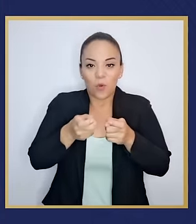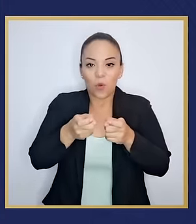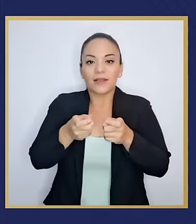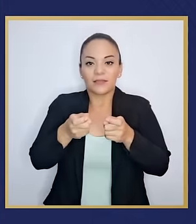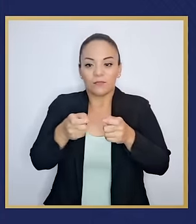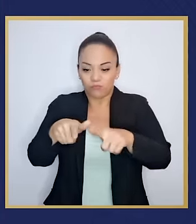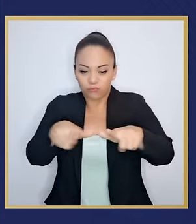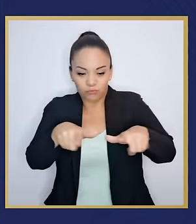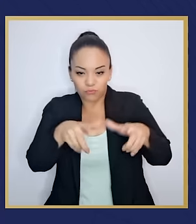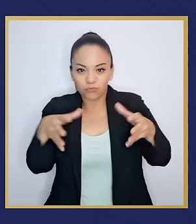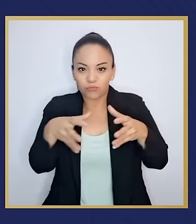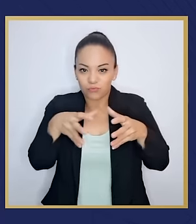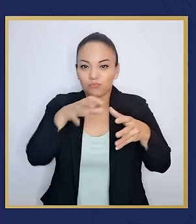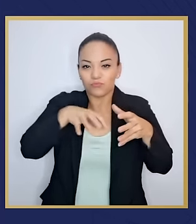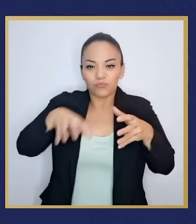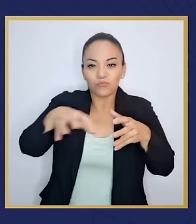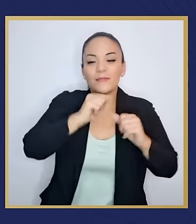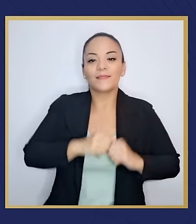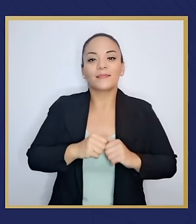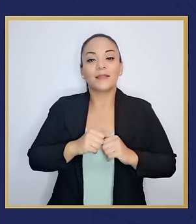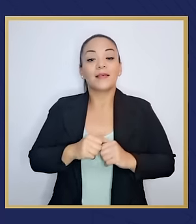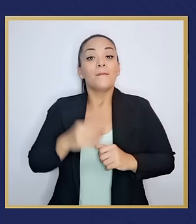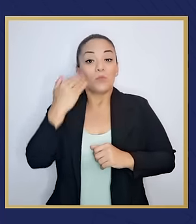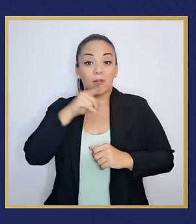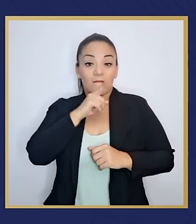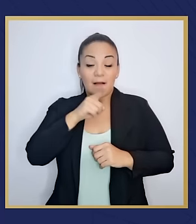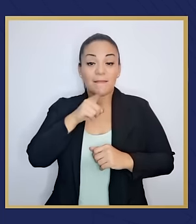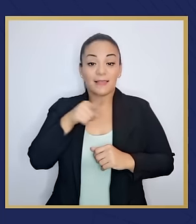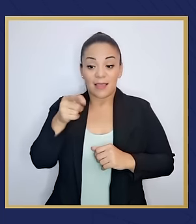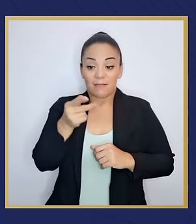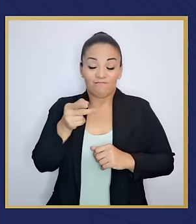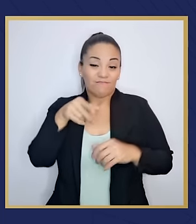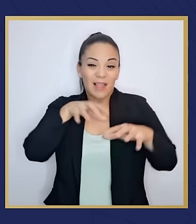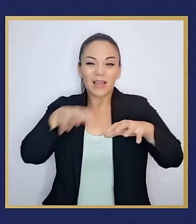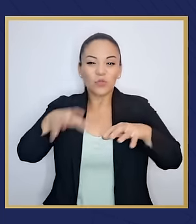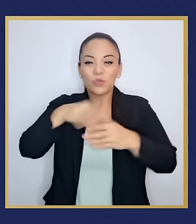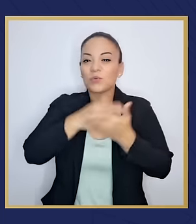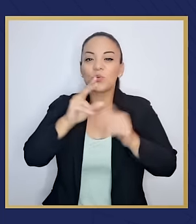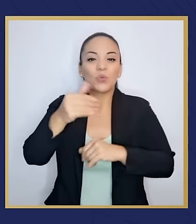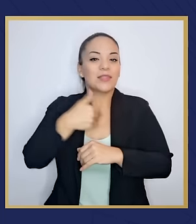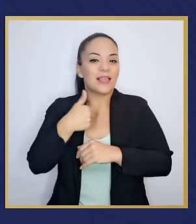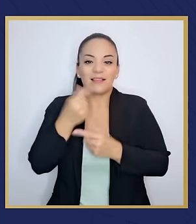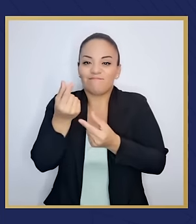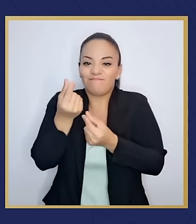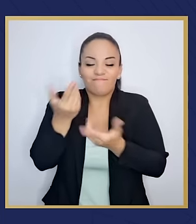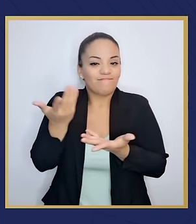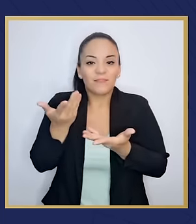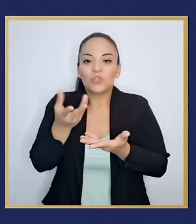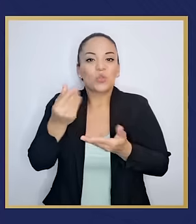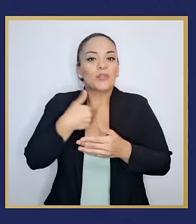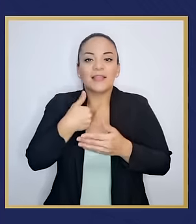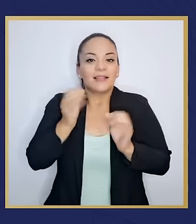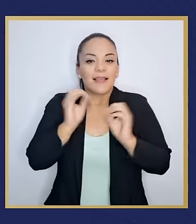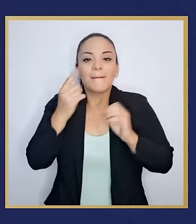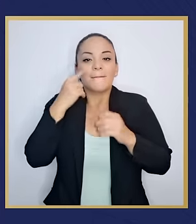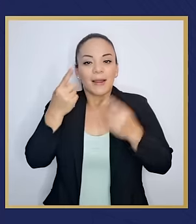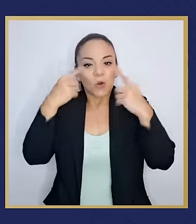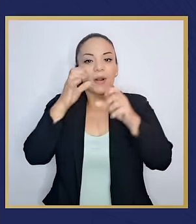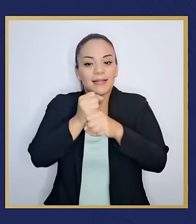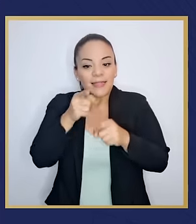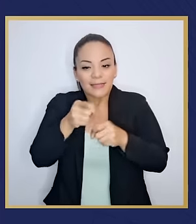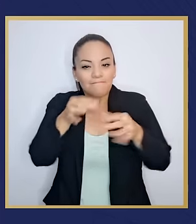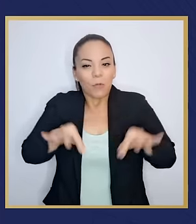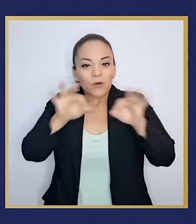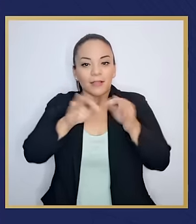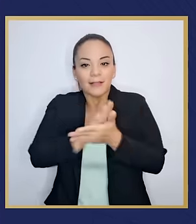basados en diversos criterios técnicos, no cuentan con la capacidad ni los recursos disponibles para elaborar esta herramienta clave en la